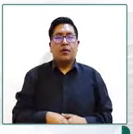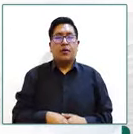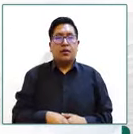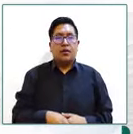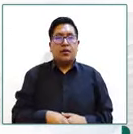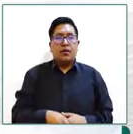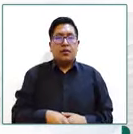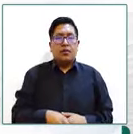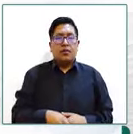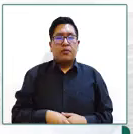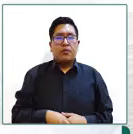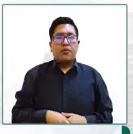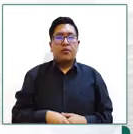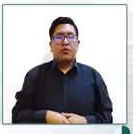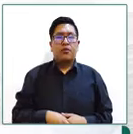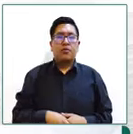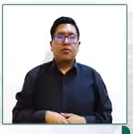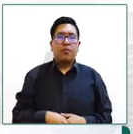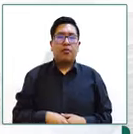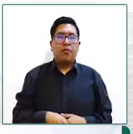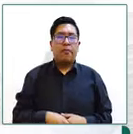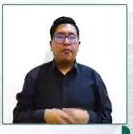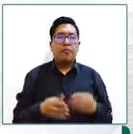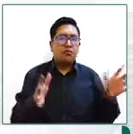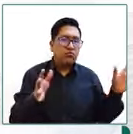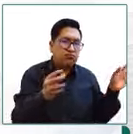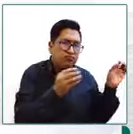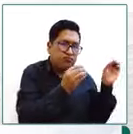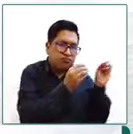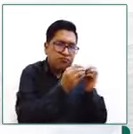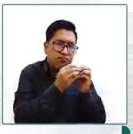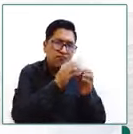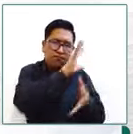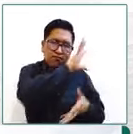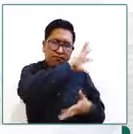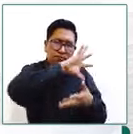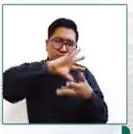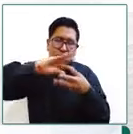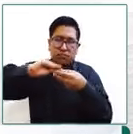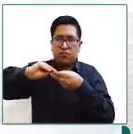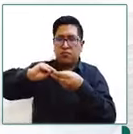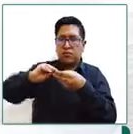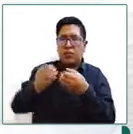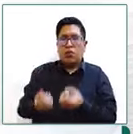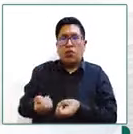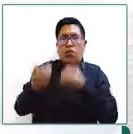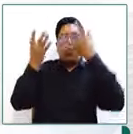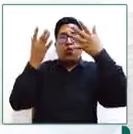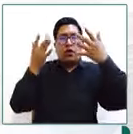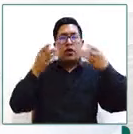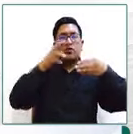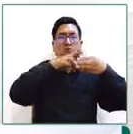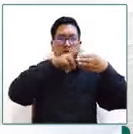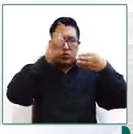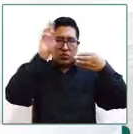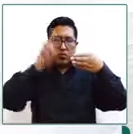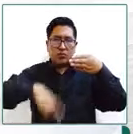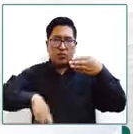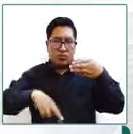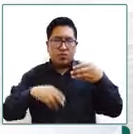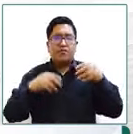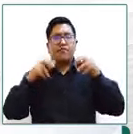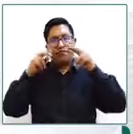de los resultados como resultados iniciales cuantitativamente hablando de esta